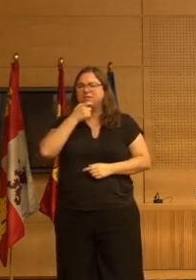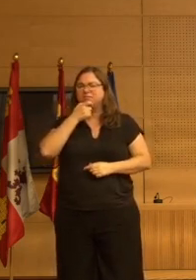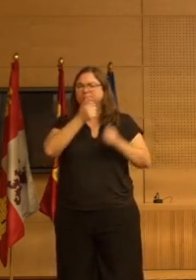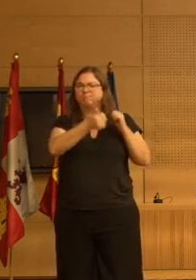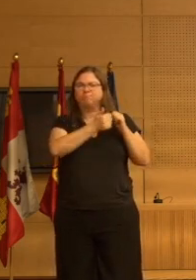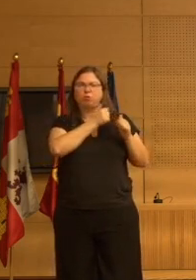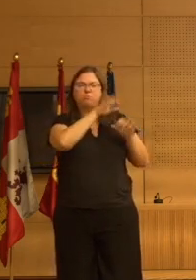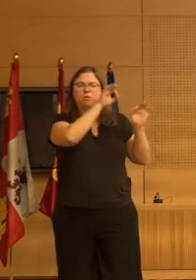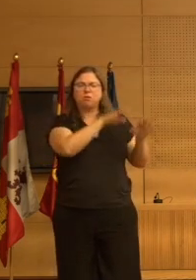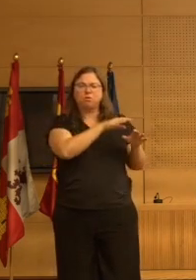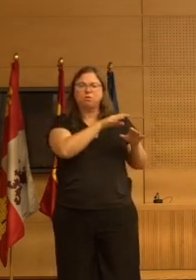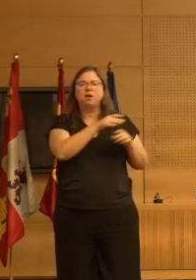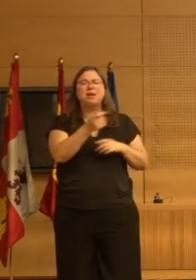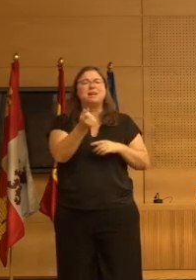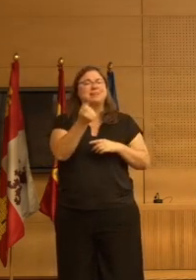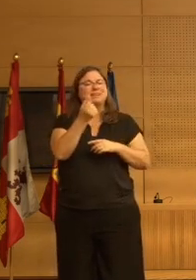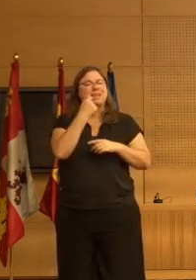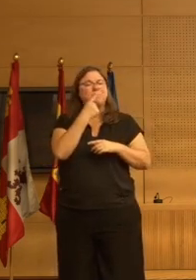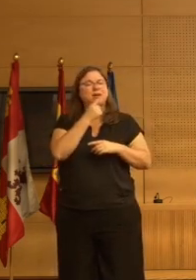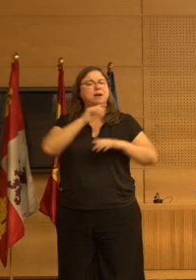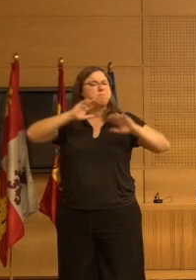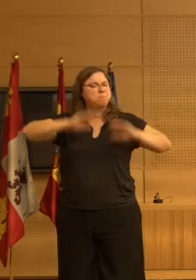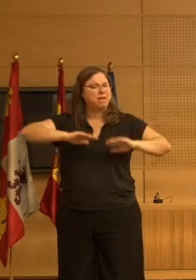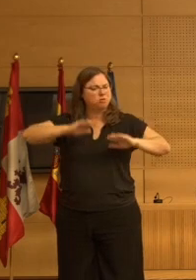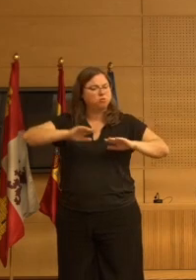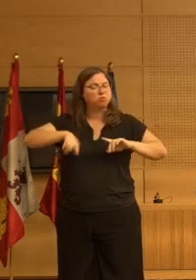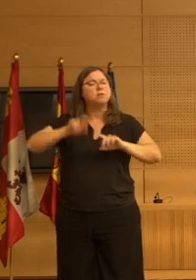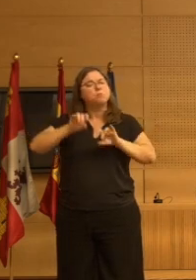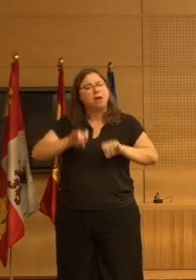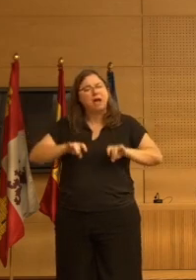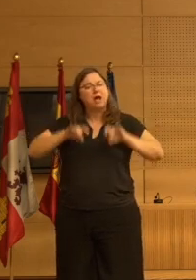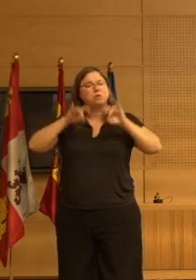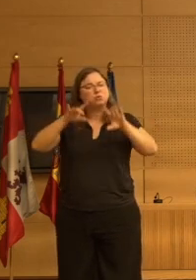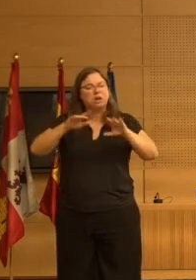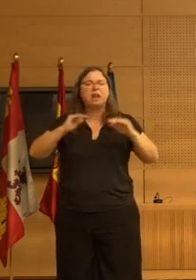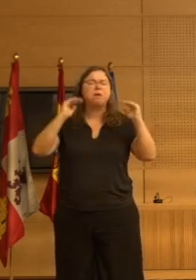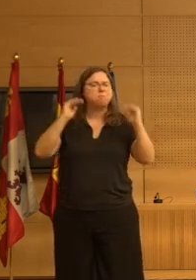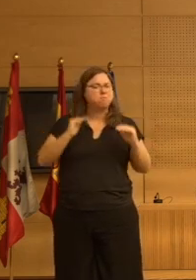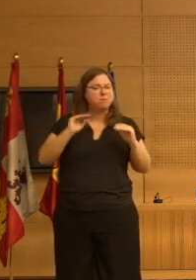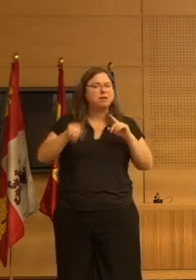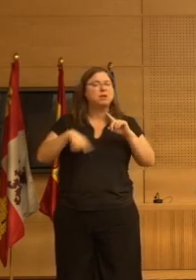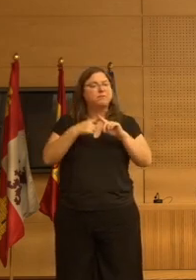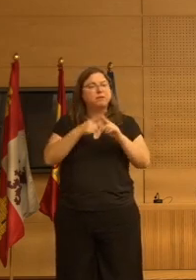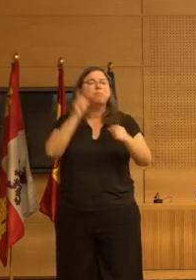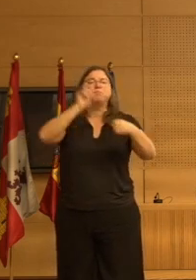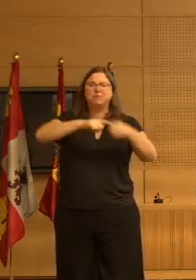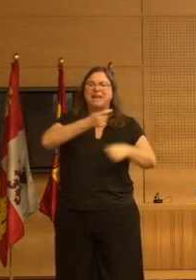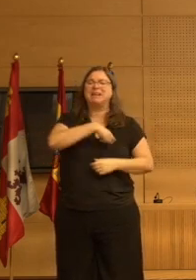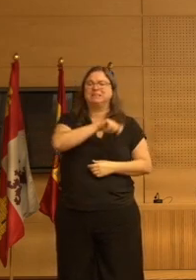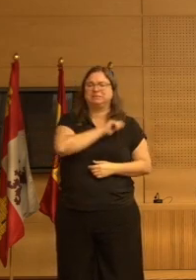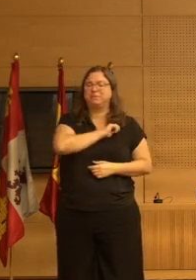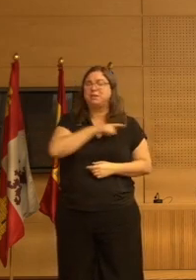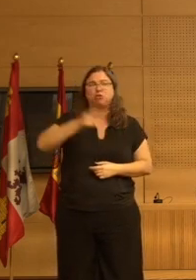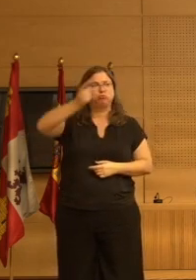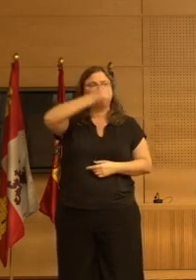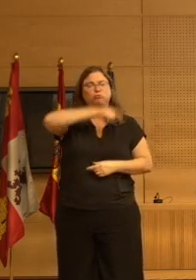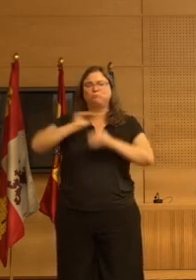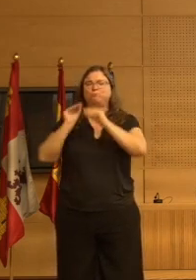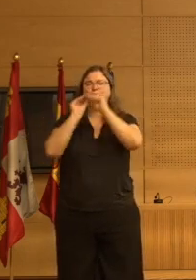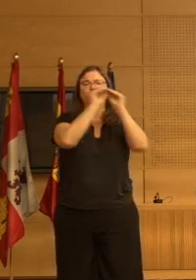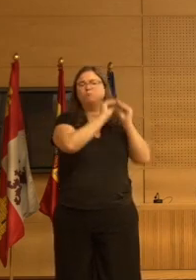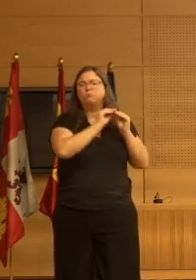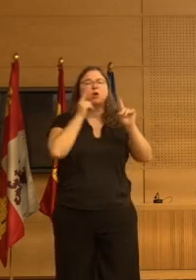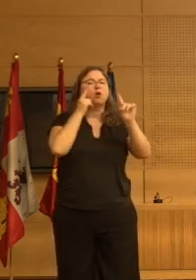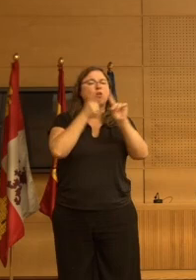sujeciones químicas y también Australia y poco después aparecería España todos un poco con